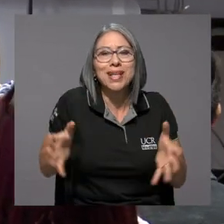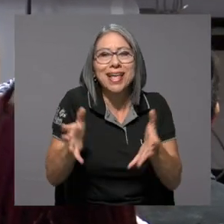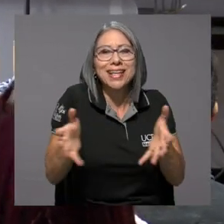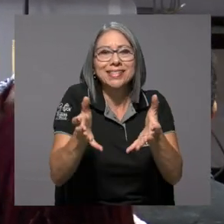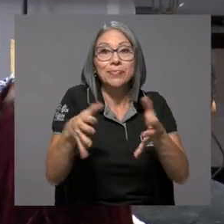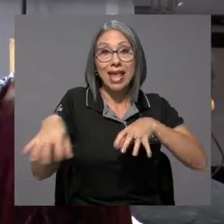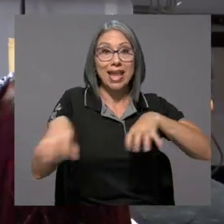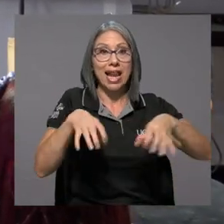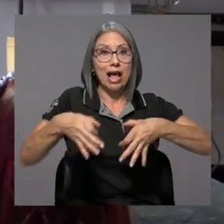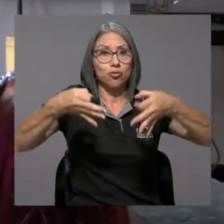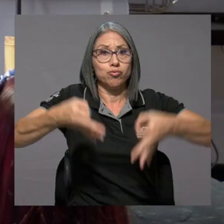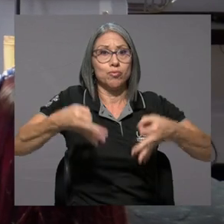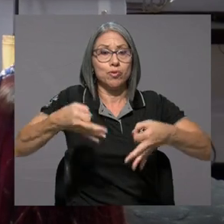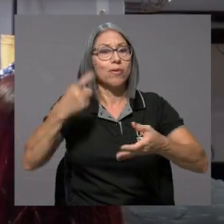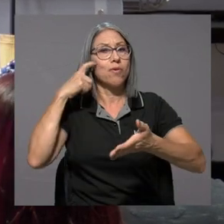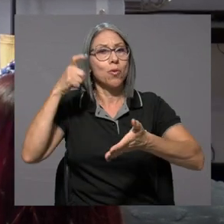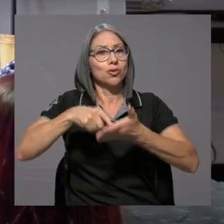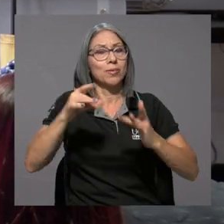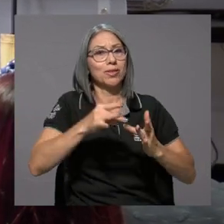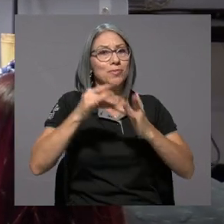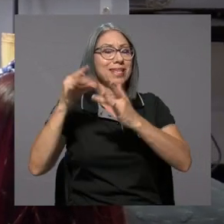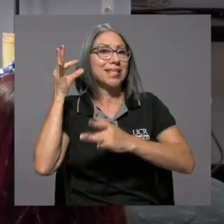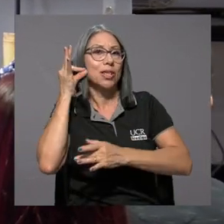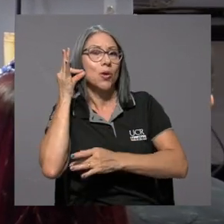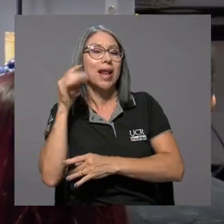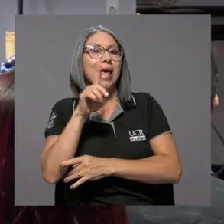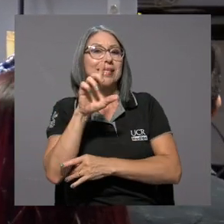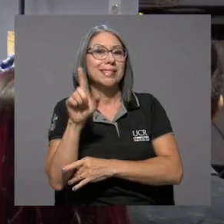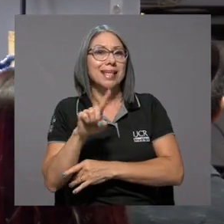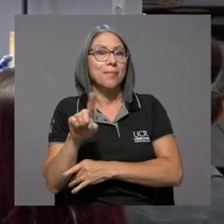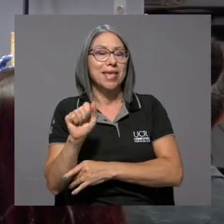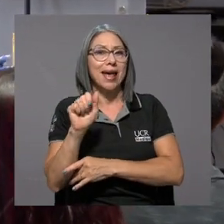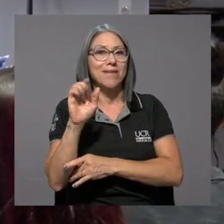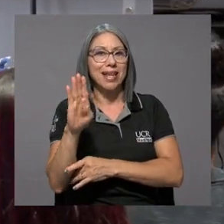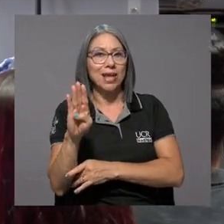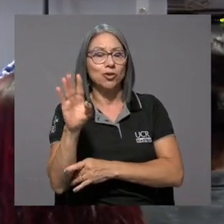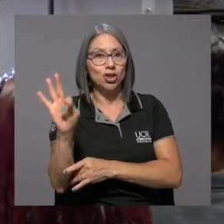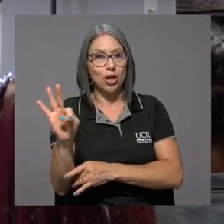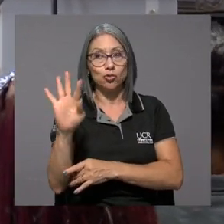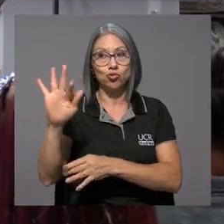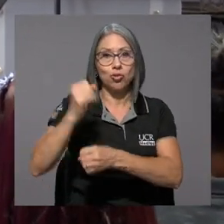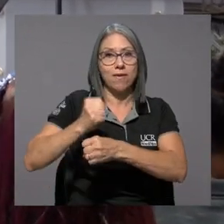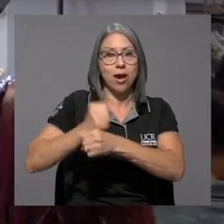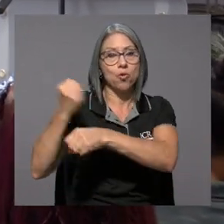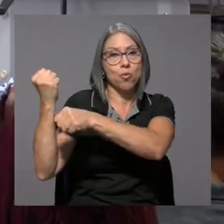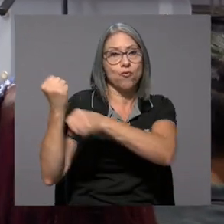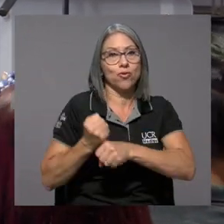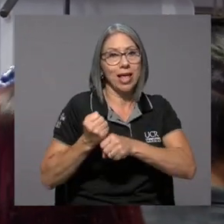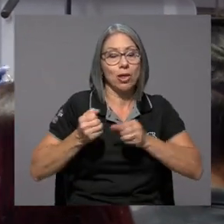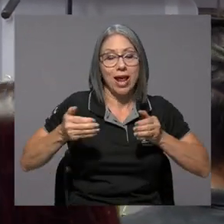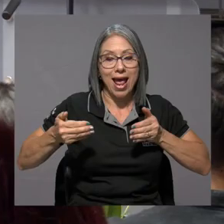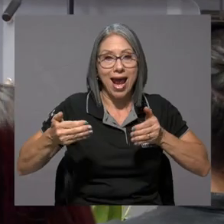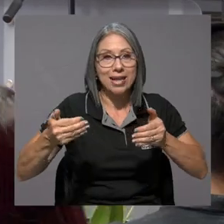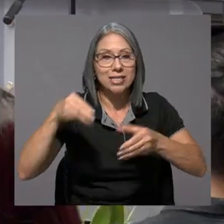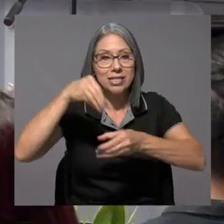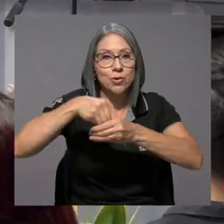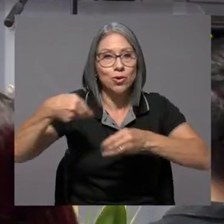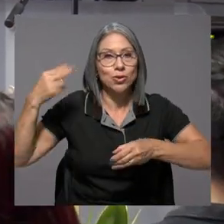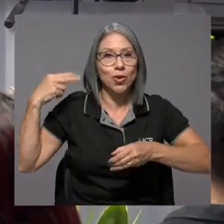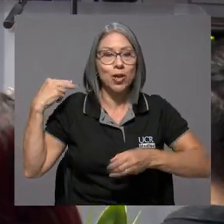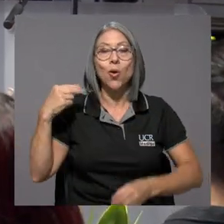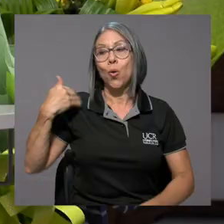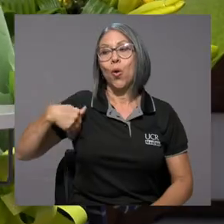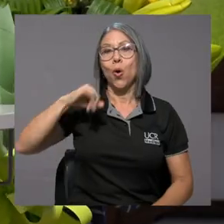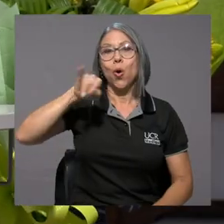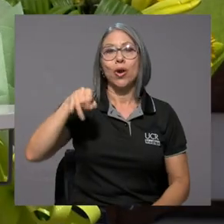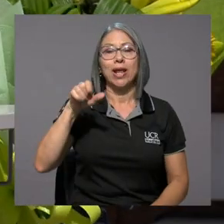En el acto se hizo un reconocimiento especial a la señora Samira Barquero Trejos por su trabajo como fundadora del Archivo Histórico y a